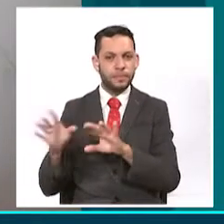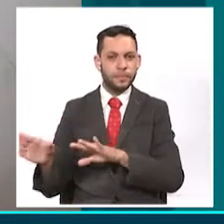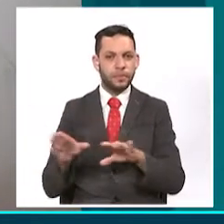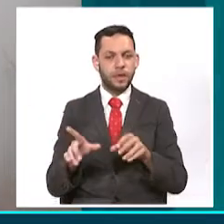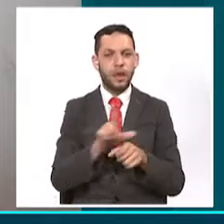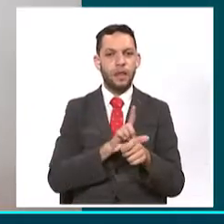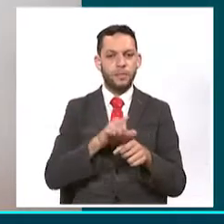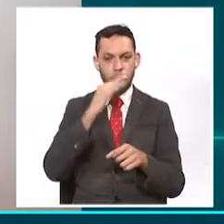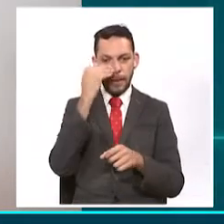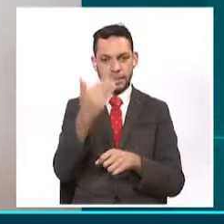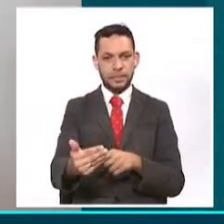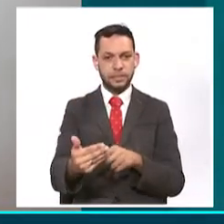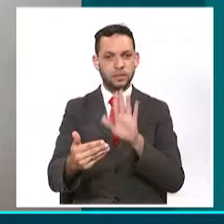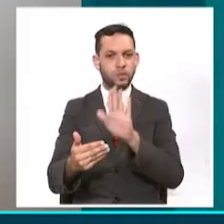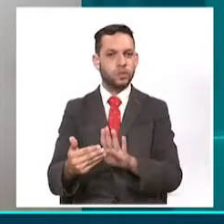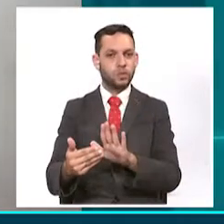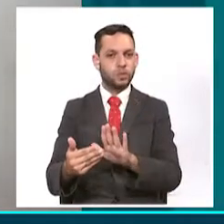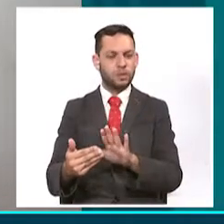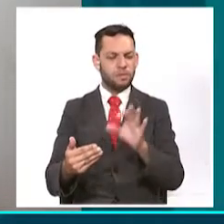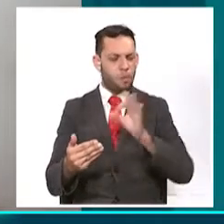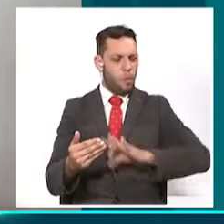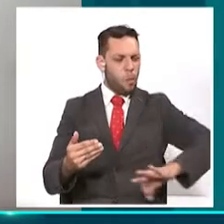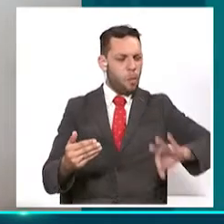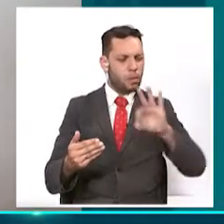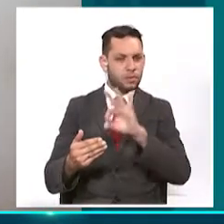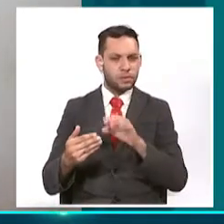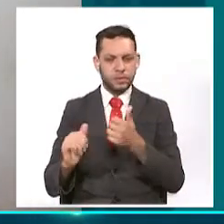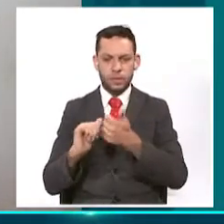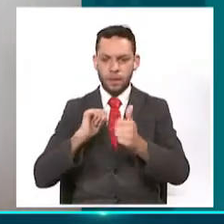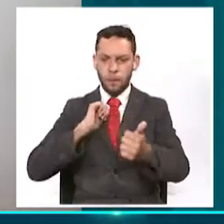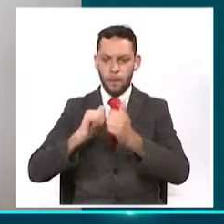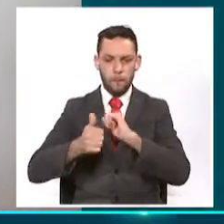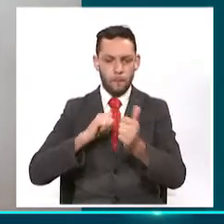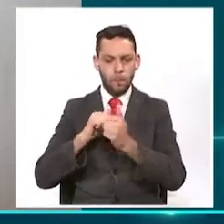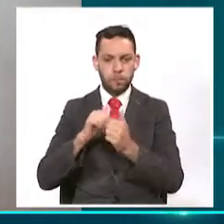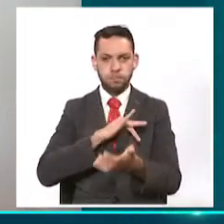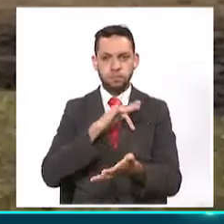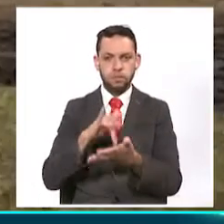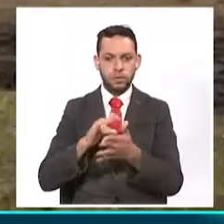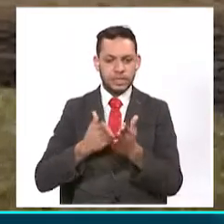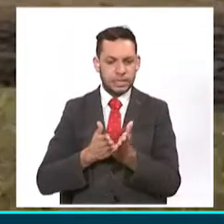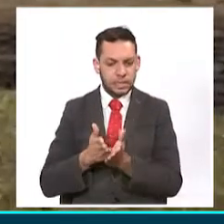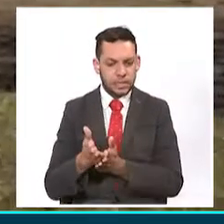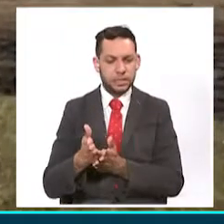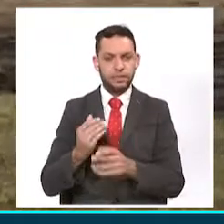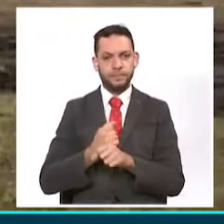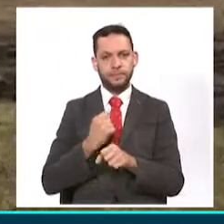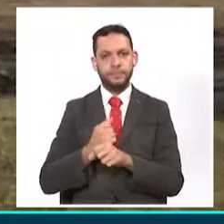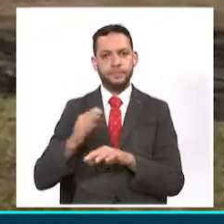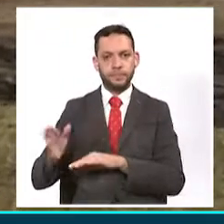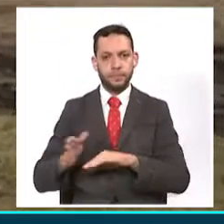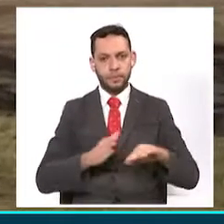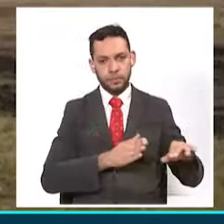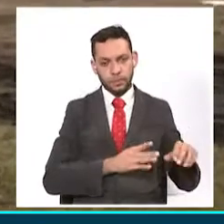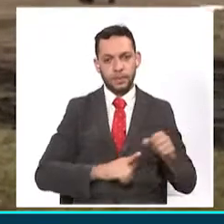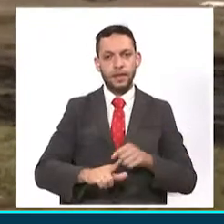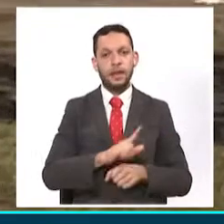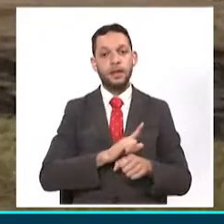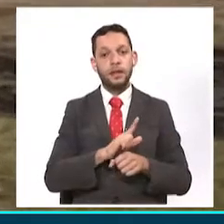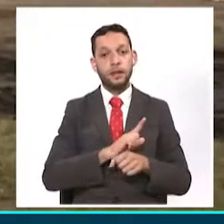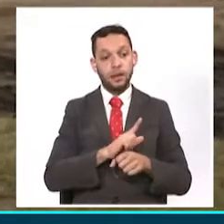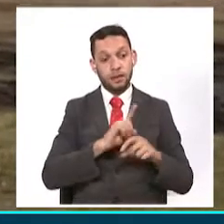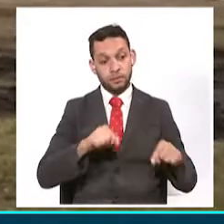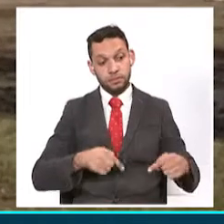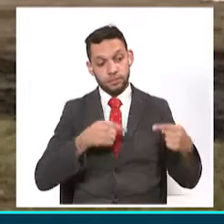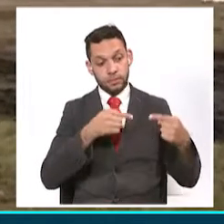infantil que es la base fundamental de cualquier deporte, en eso estamos trabajando. El presidente de la liga de béisbol resalta que